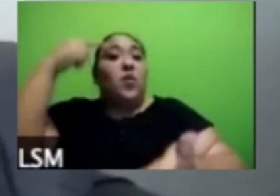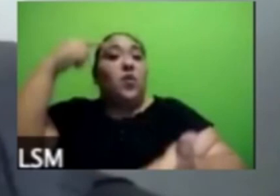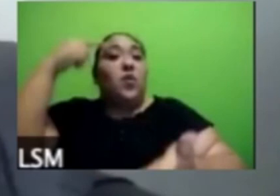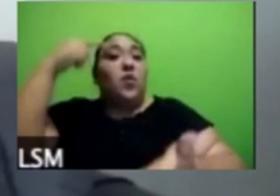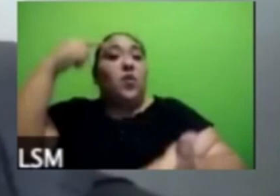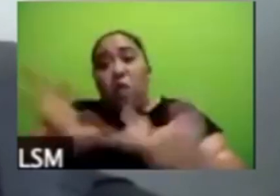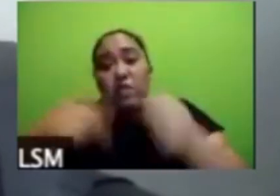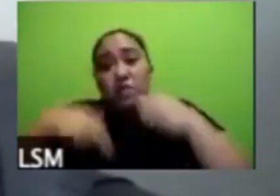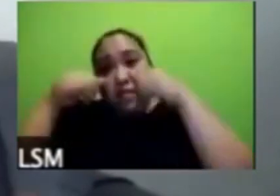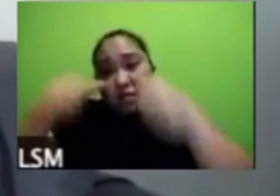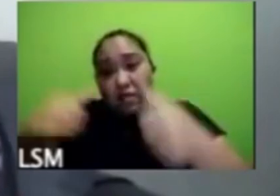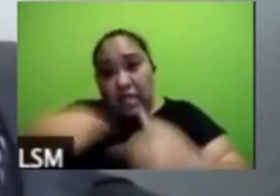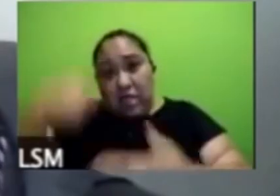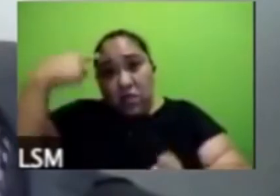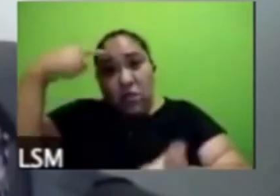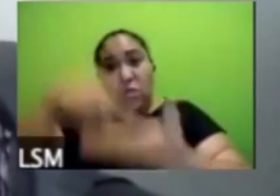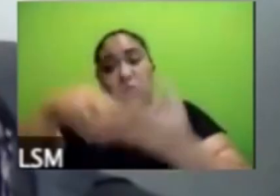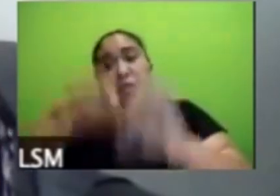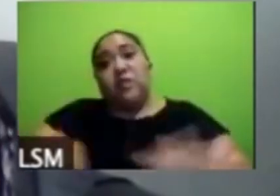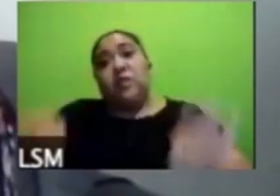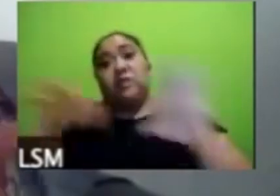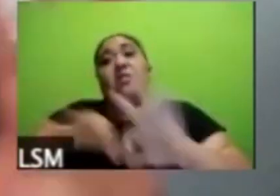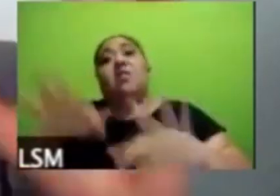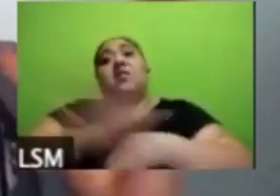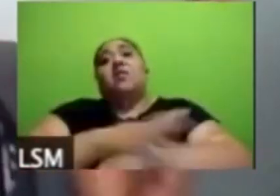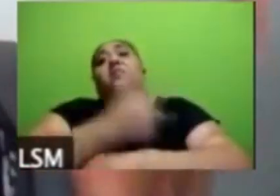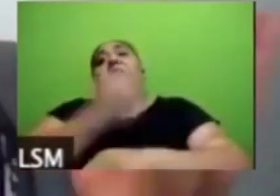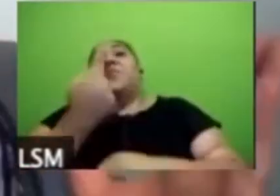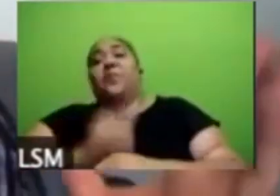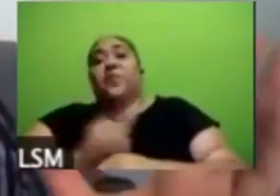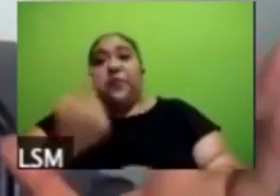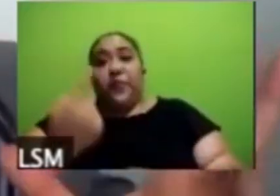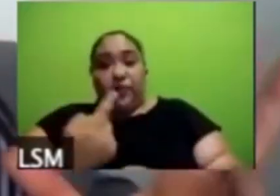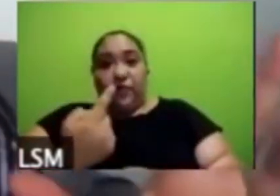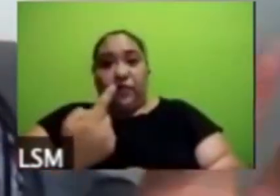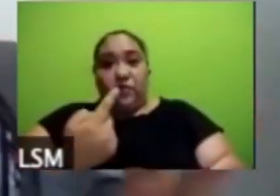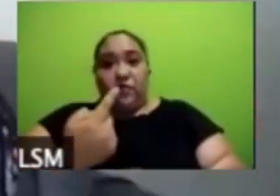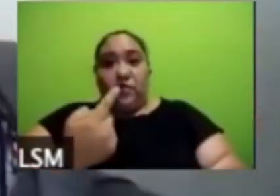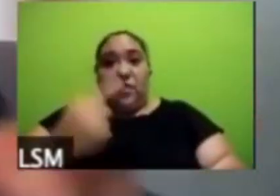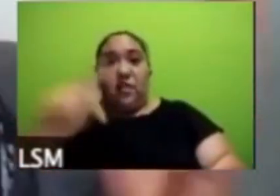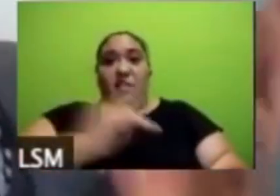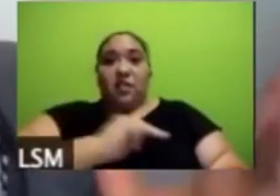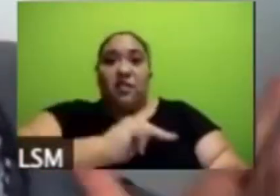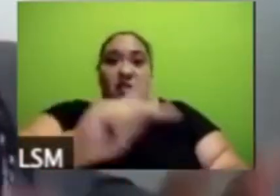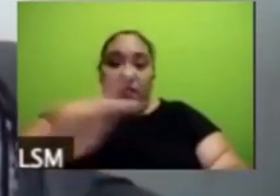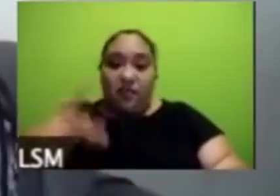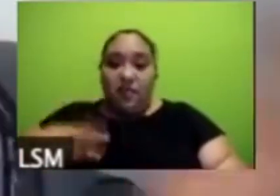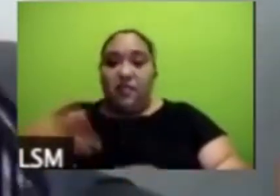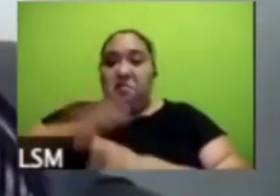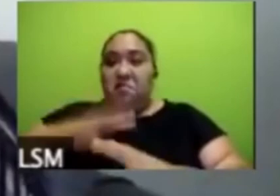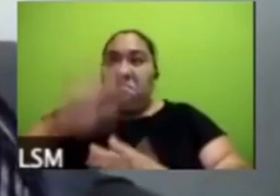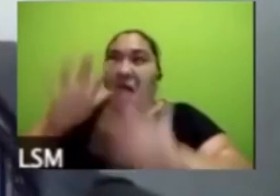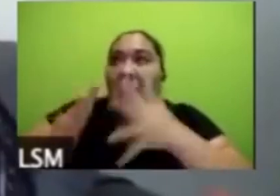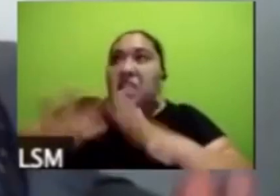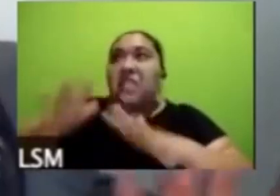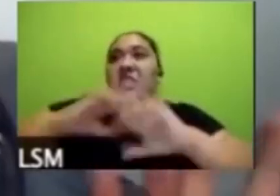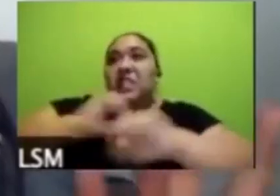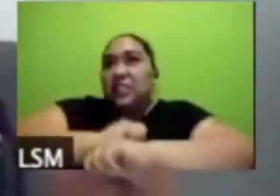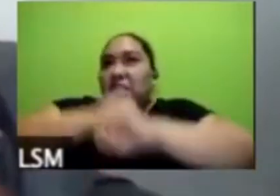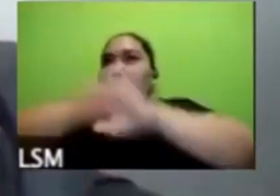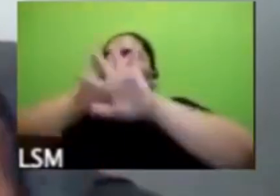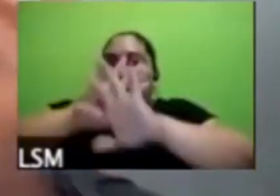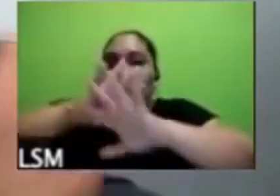es relevante porque es como si les hubiéramos dado un panorama más o menos claro más o menos general más o menos complejo